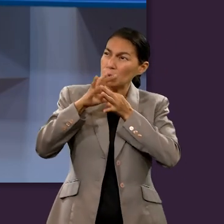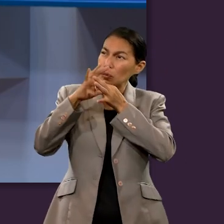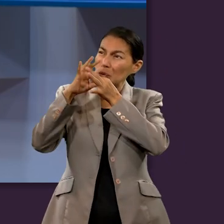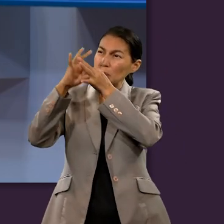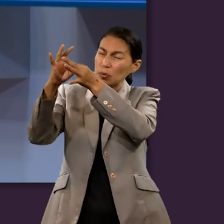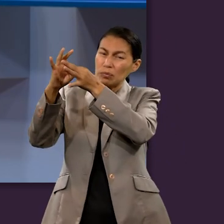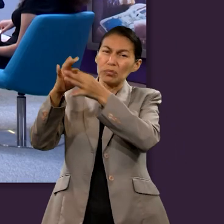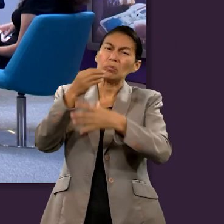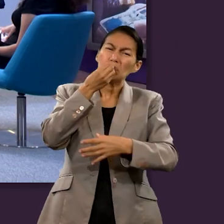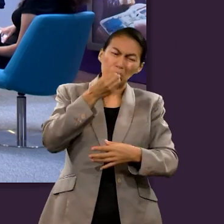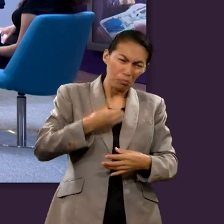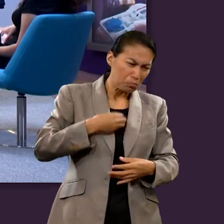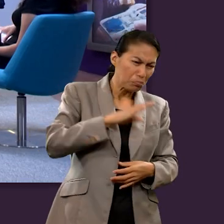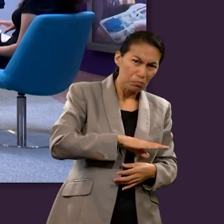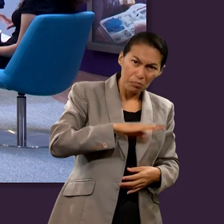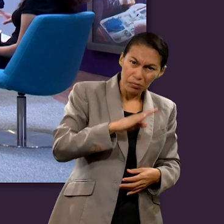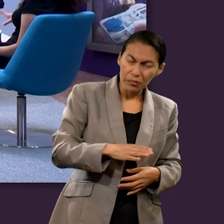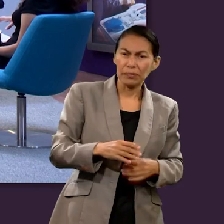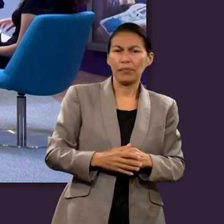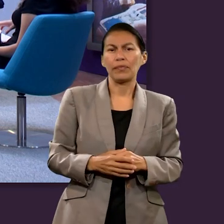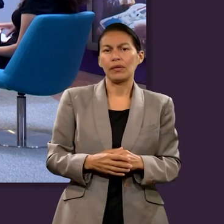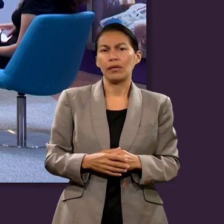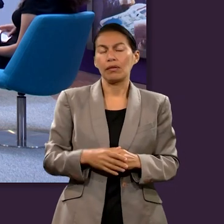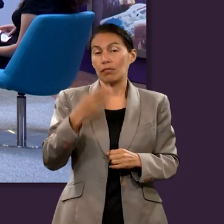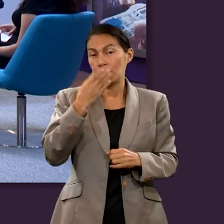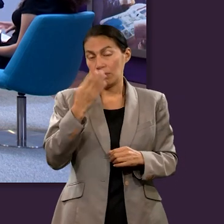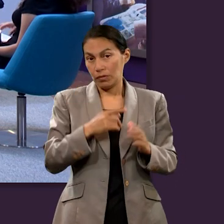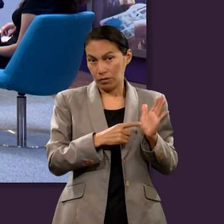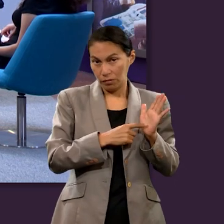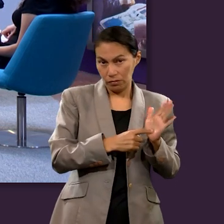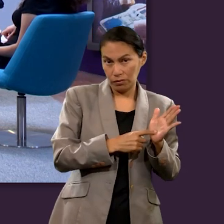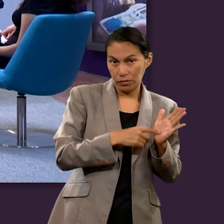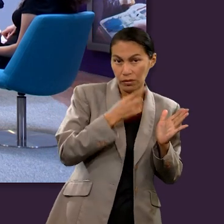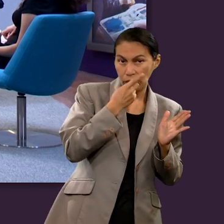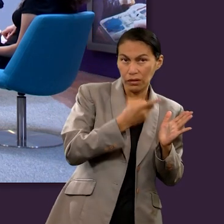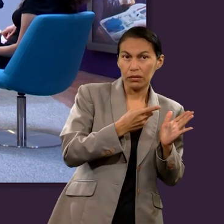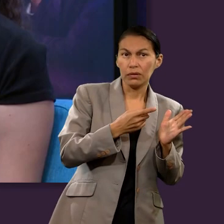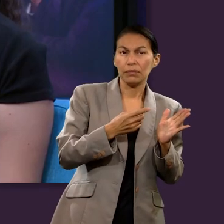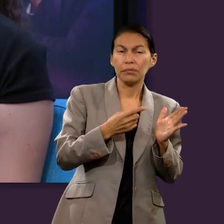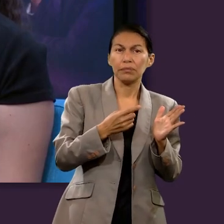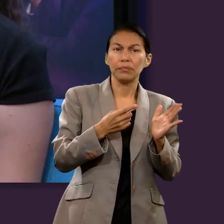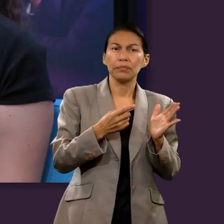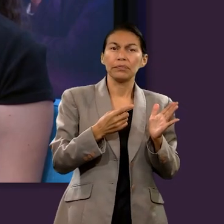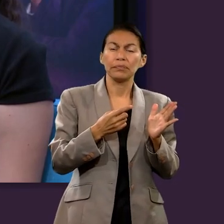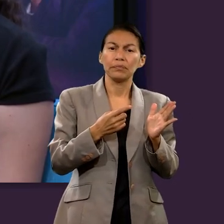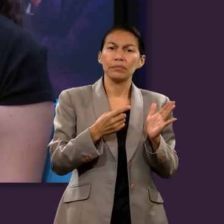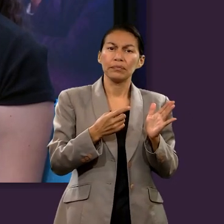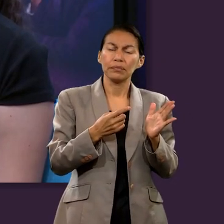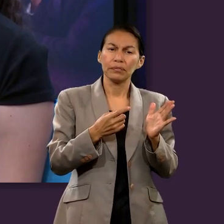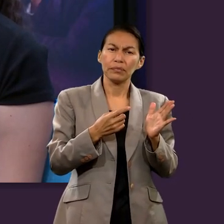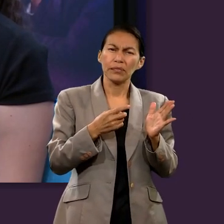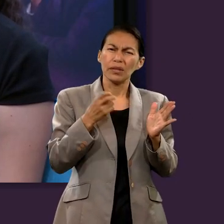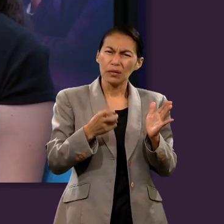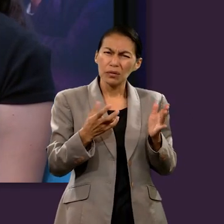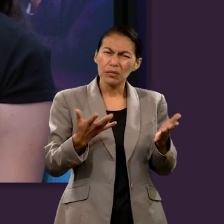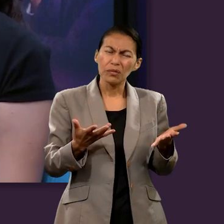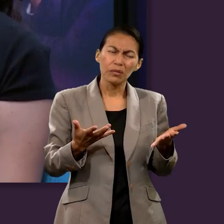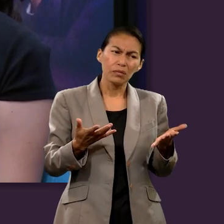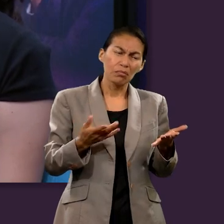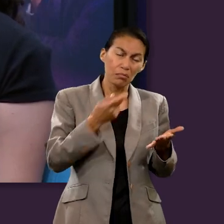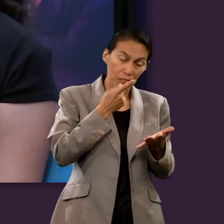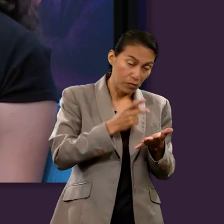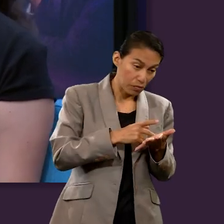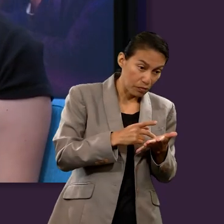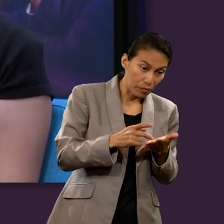también en su muerte. Hay otras porciones donde se registra esto. Entonces, a pesar de que Pablo